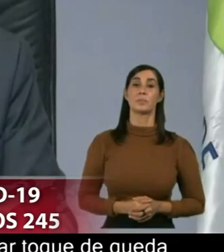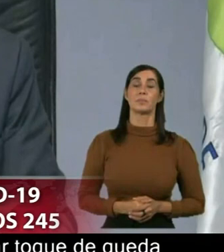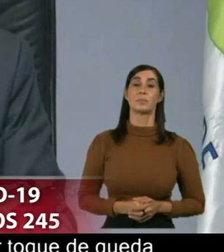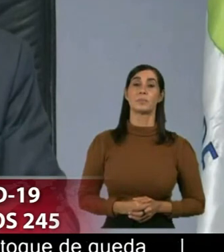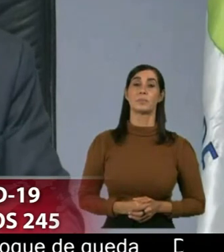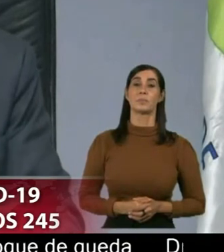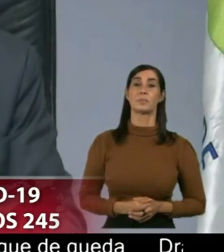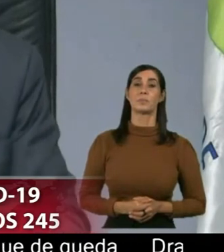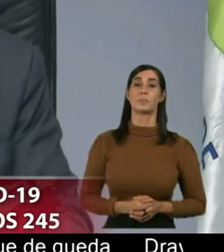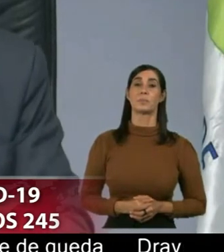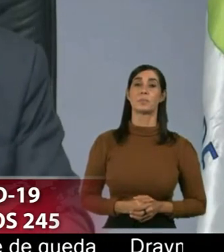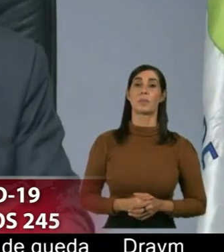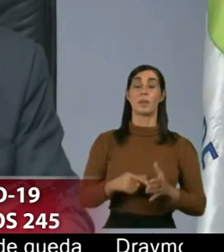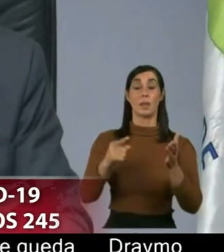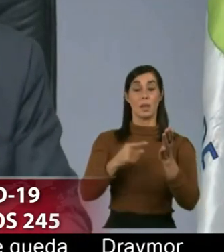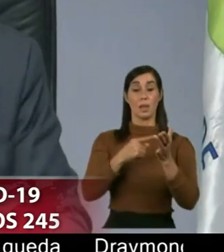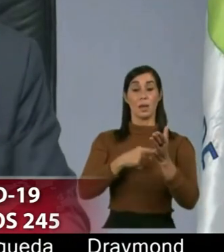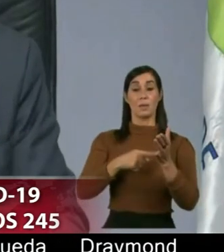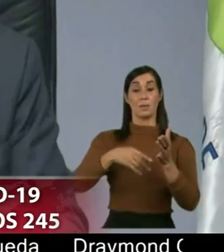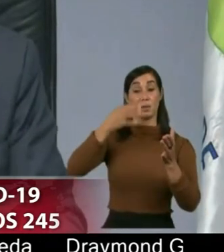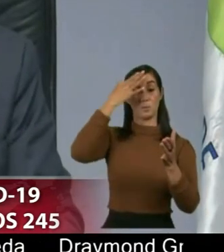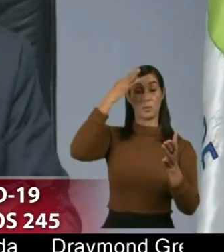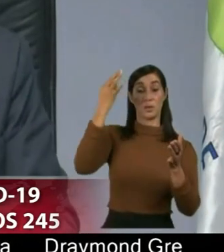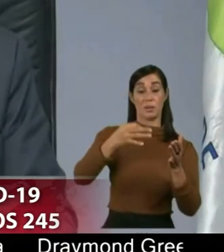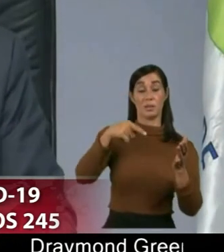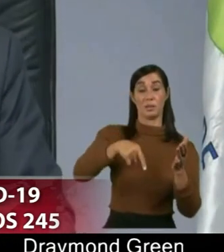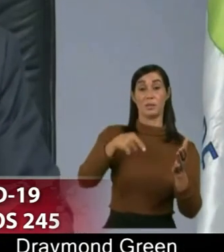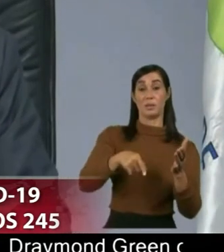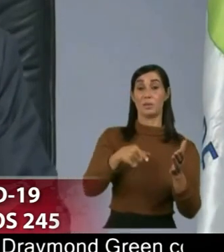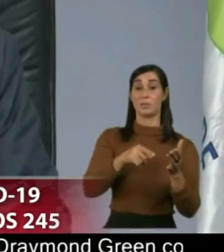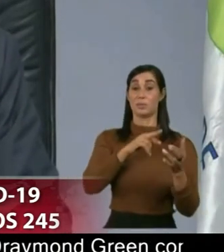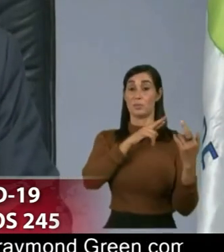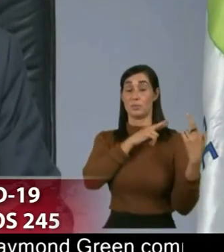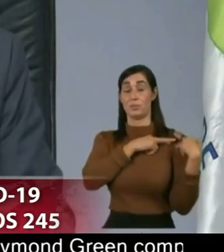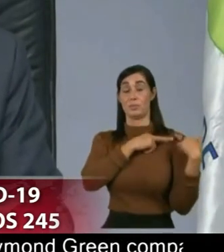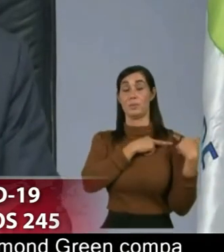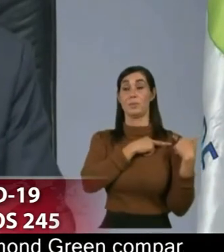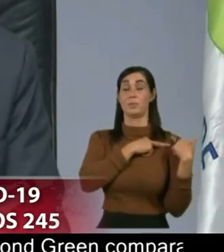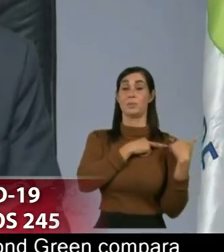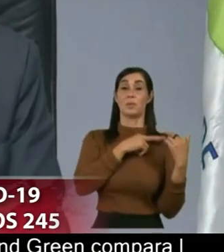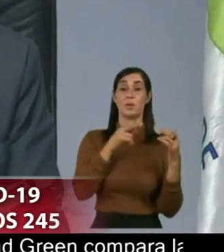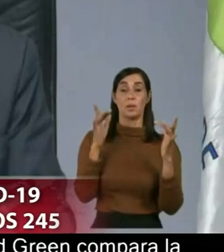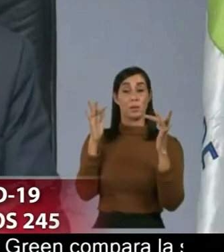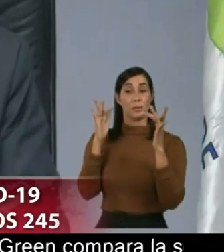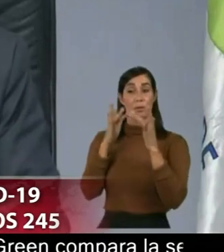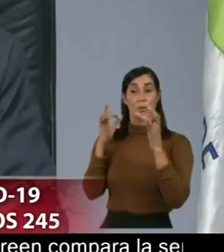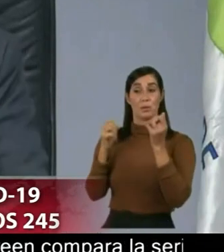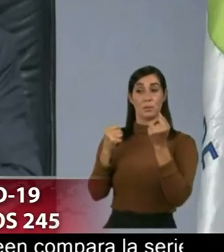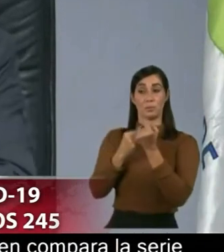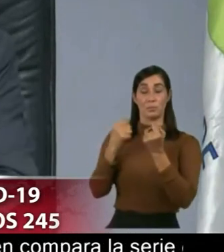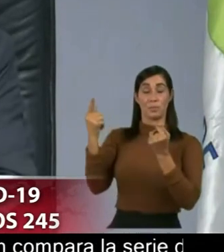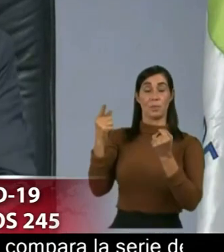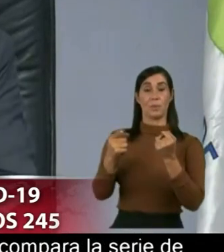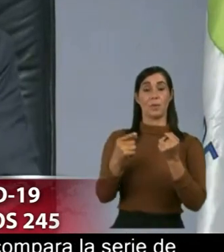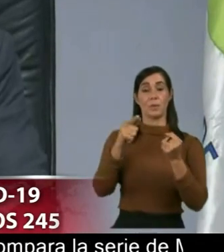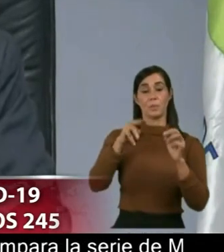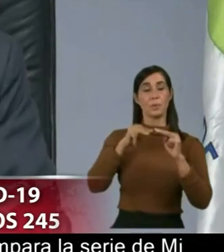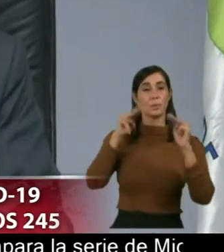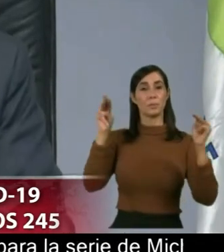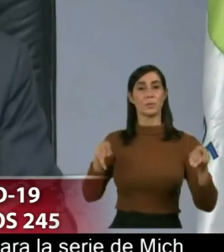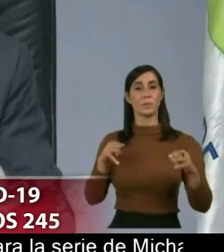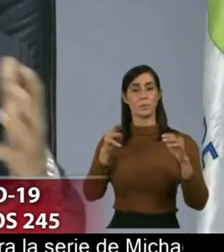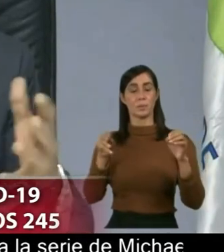validadas por la organización panamericana de la salud pero que sin embargo el ministerio basada en la información